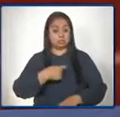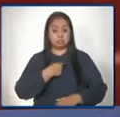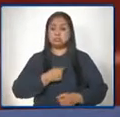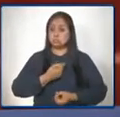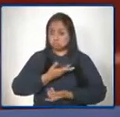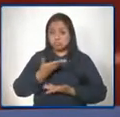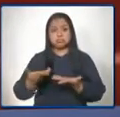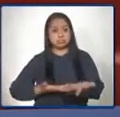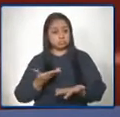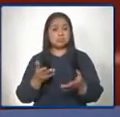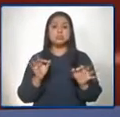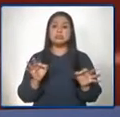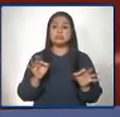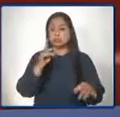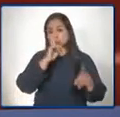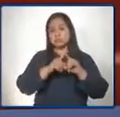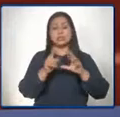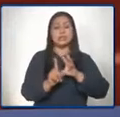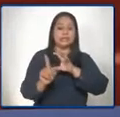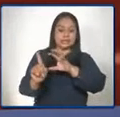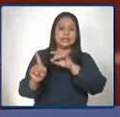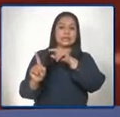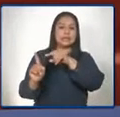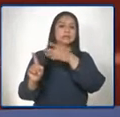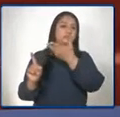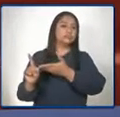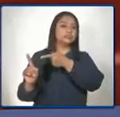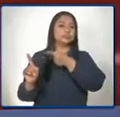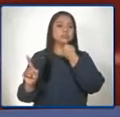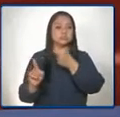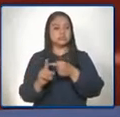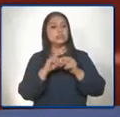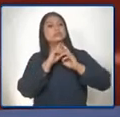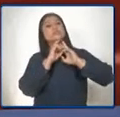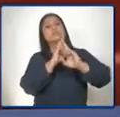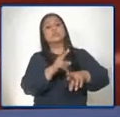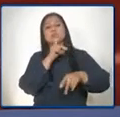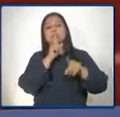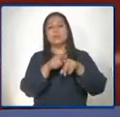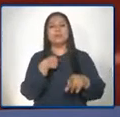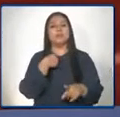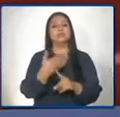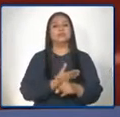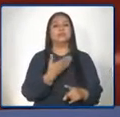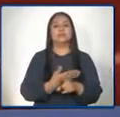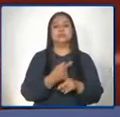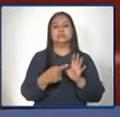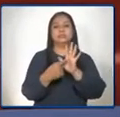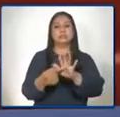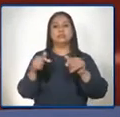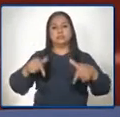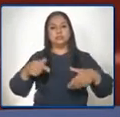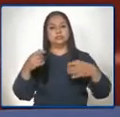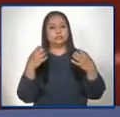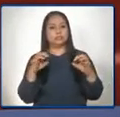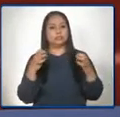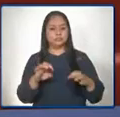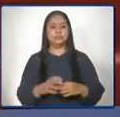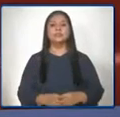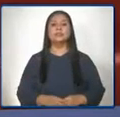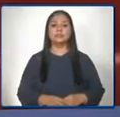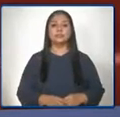maestro en ese liderazgo recursivo con el que ha dado respuesta a los desafíos presentados en la atención a esta emergencia.